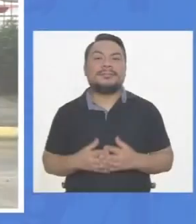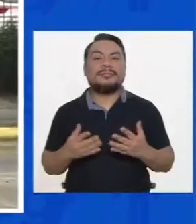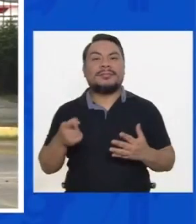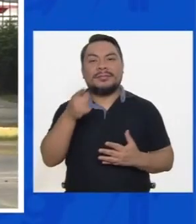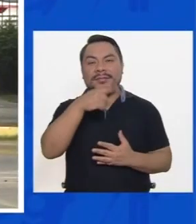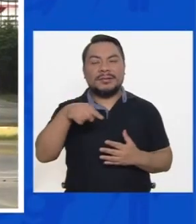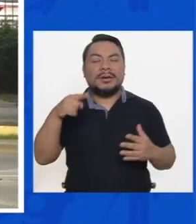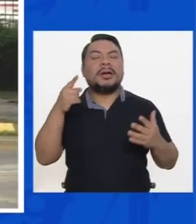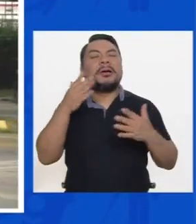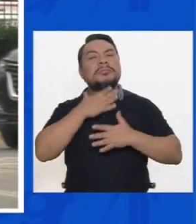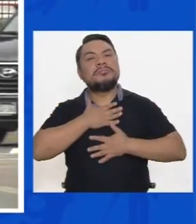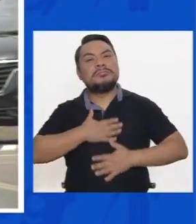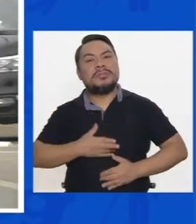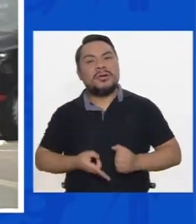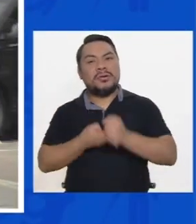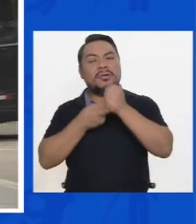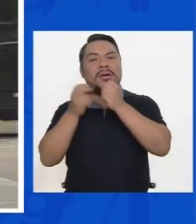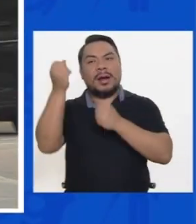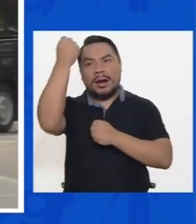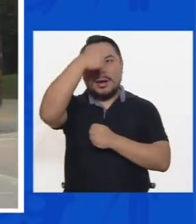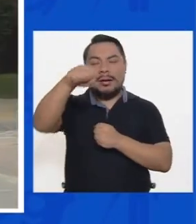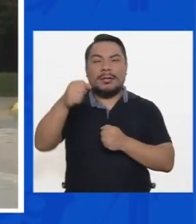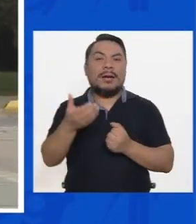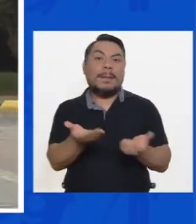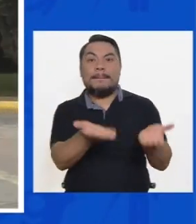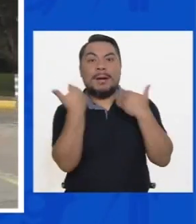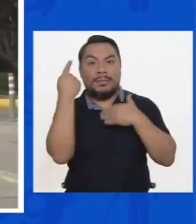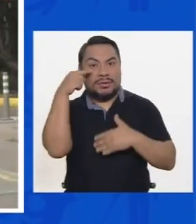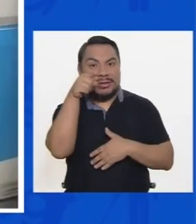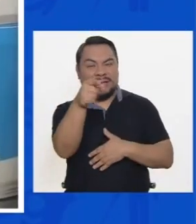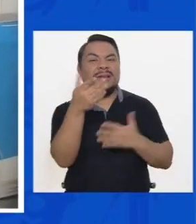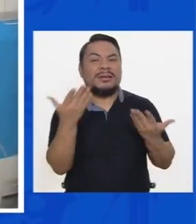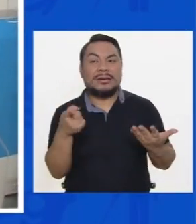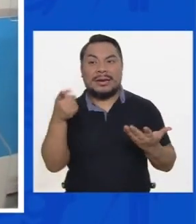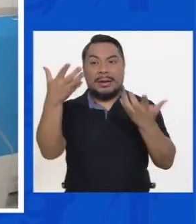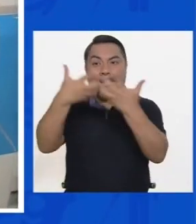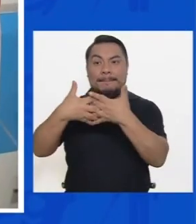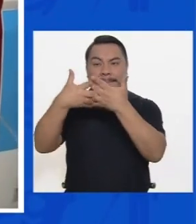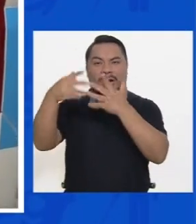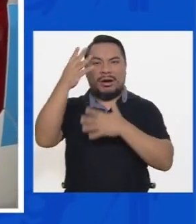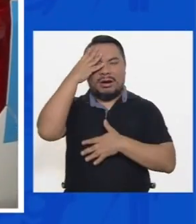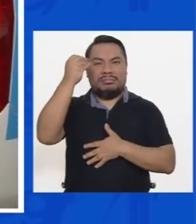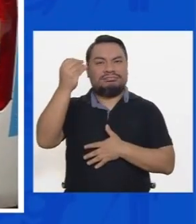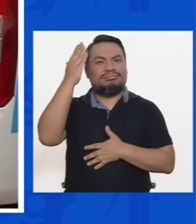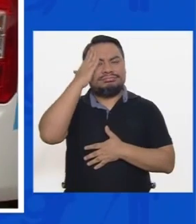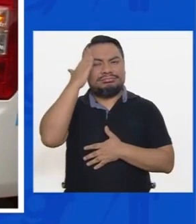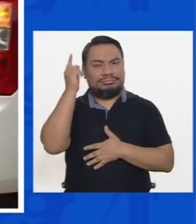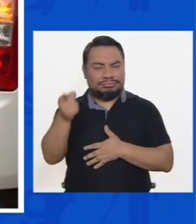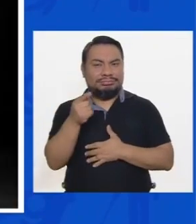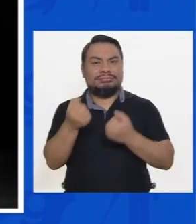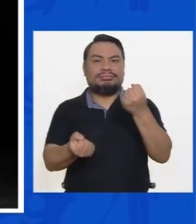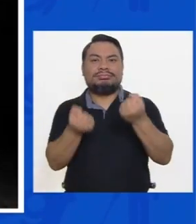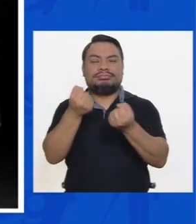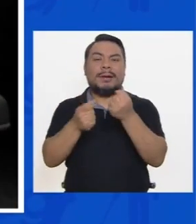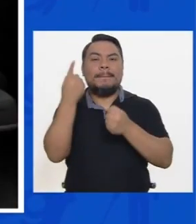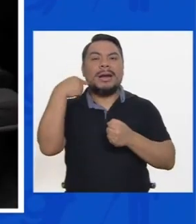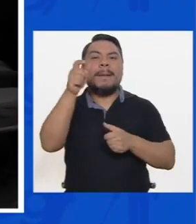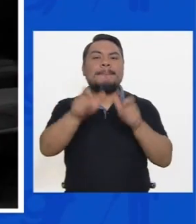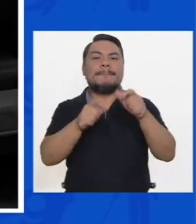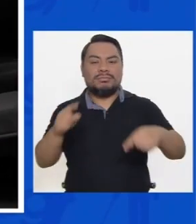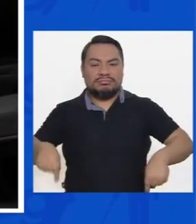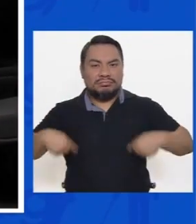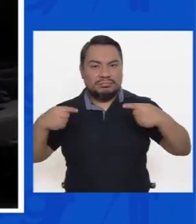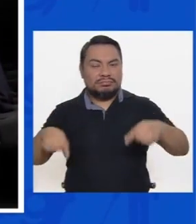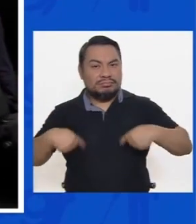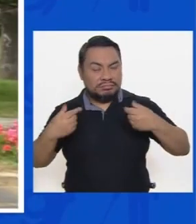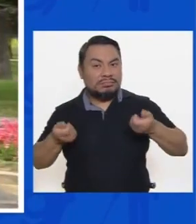Descubre la comodidad Y seguridad De viajar Con Vamos Por Ti Expertos En transporte Para personas Con movilidad Reducida